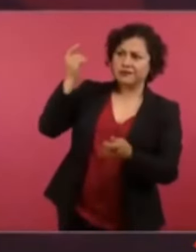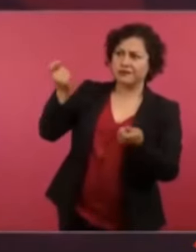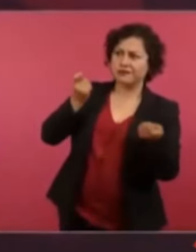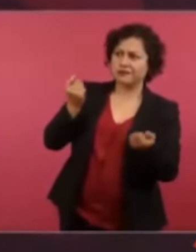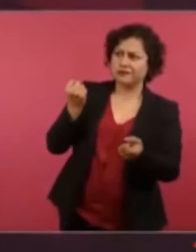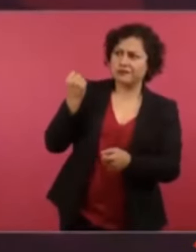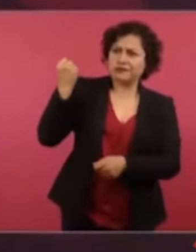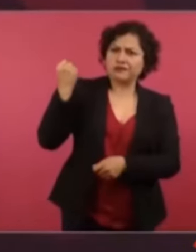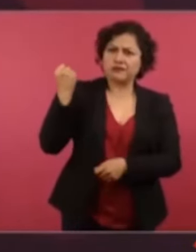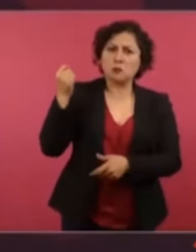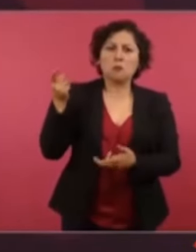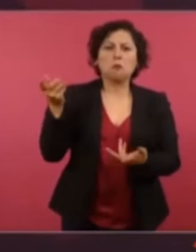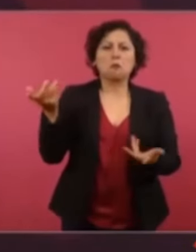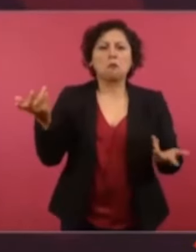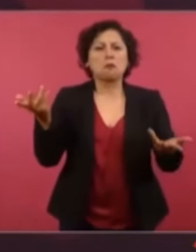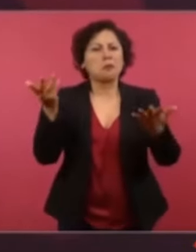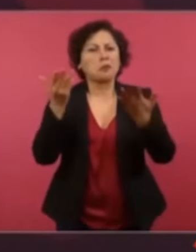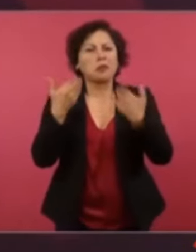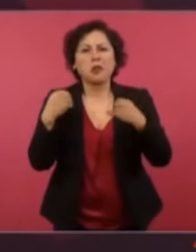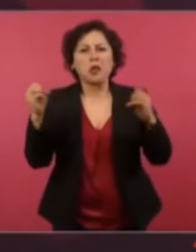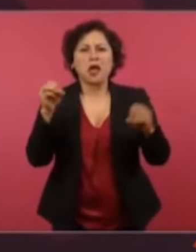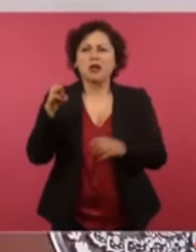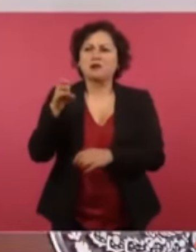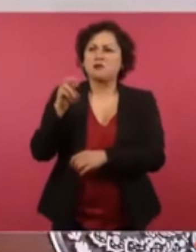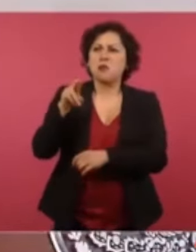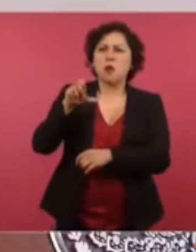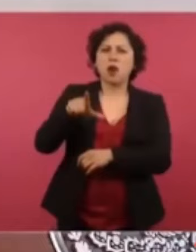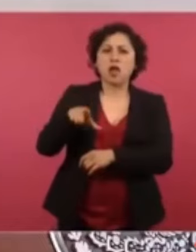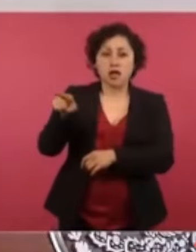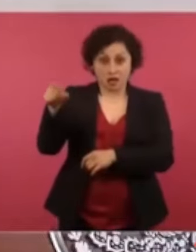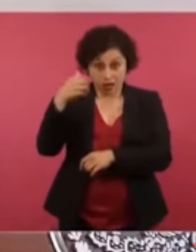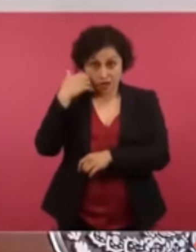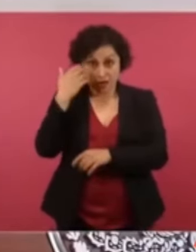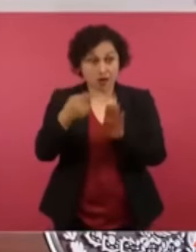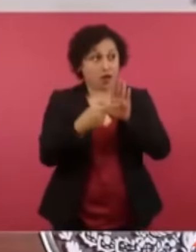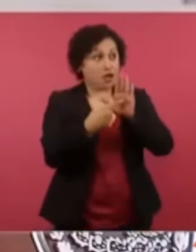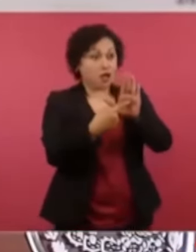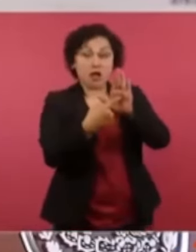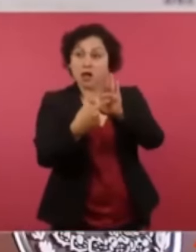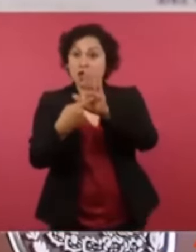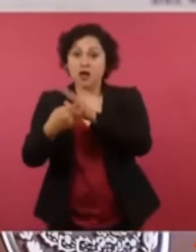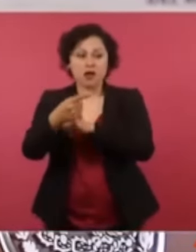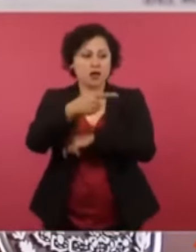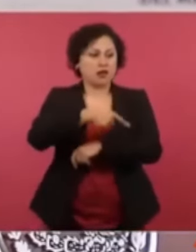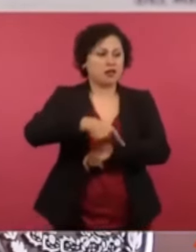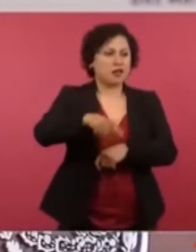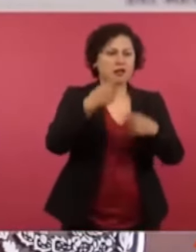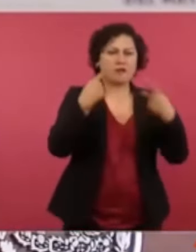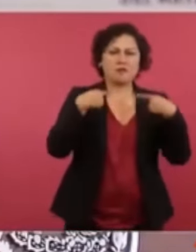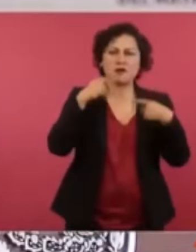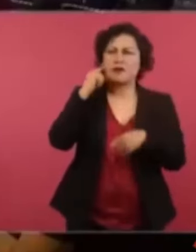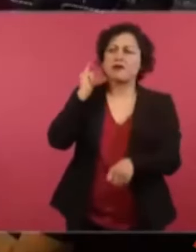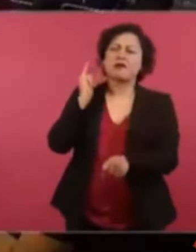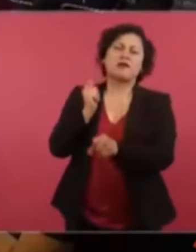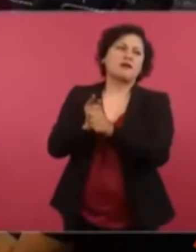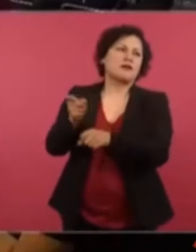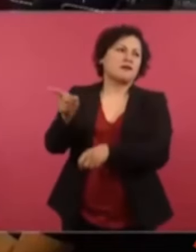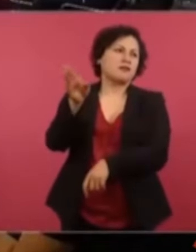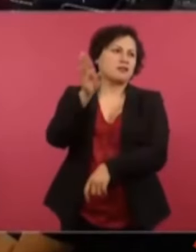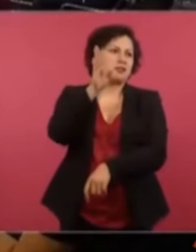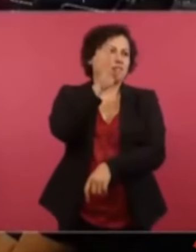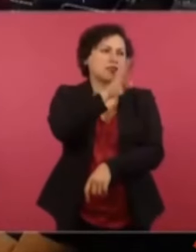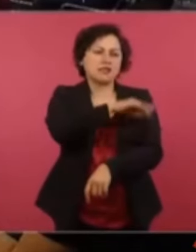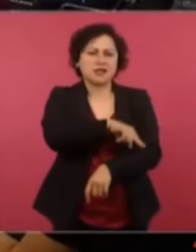una campaña si no hay autoridad moral y además otra cosa que ayer recordé